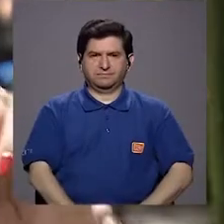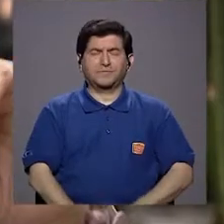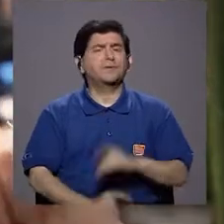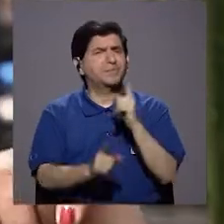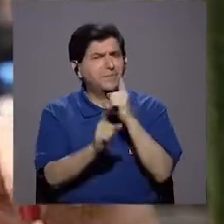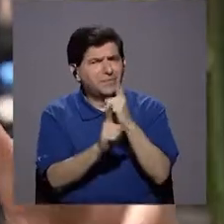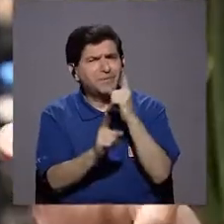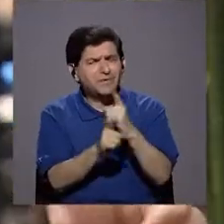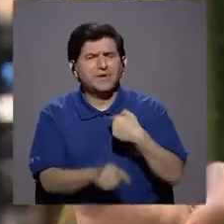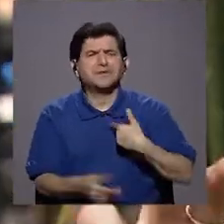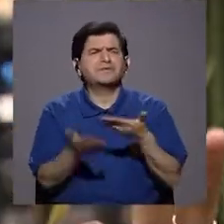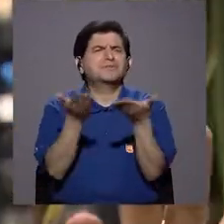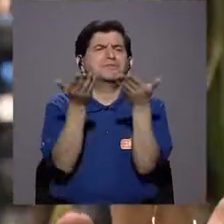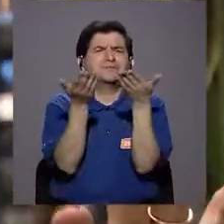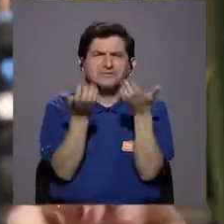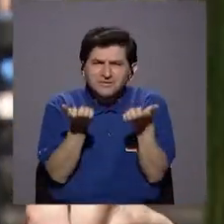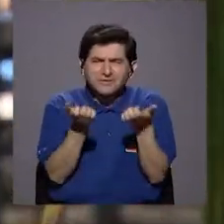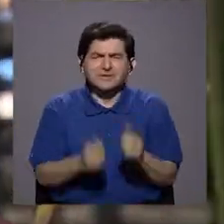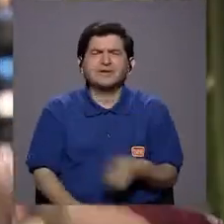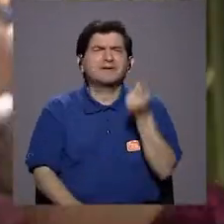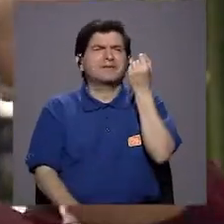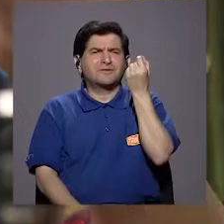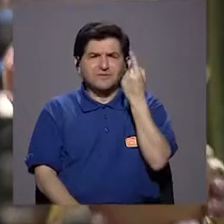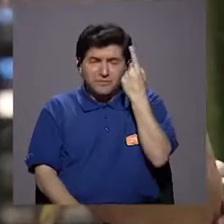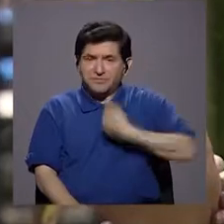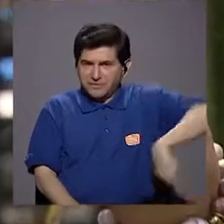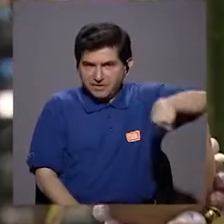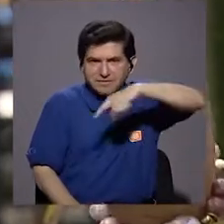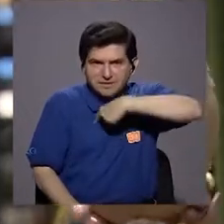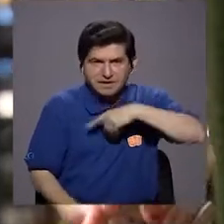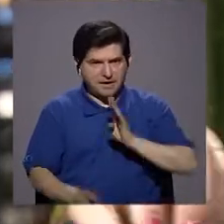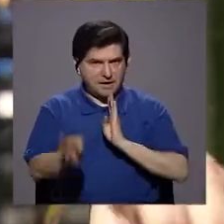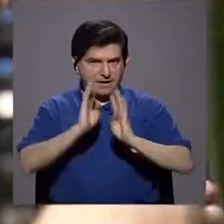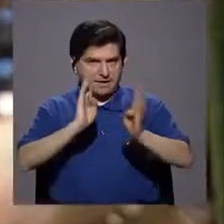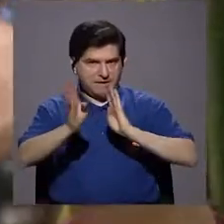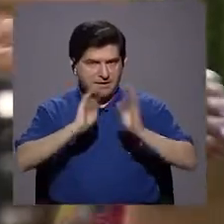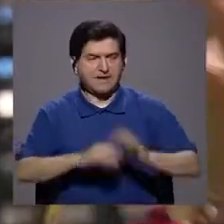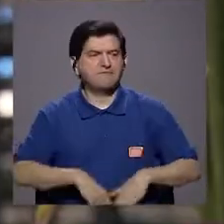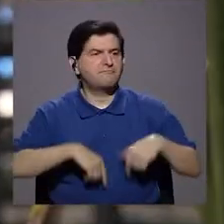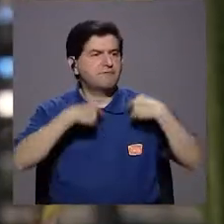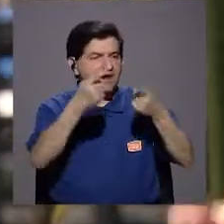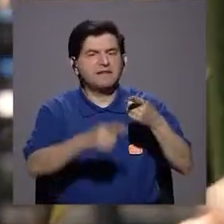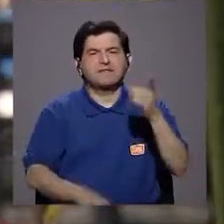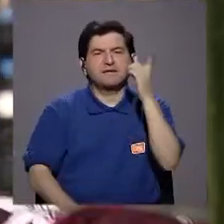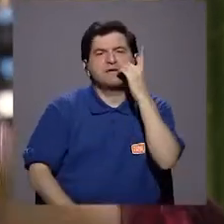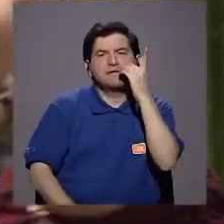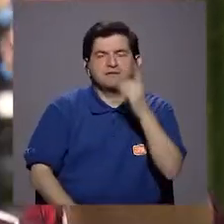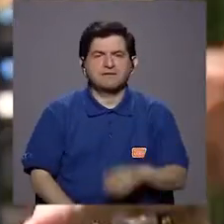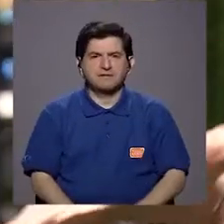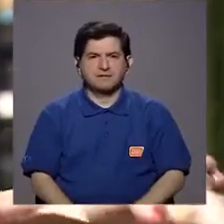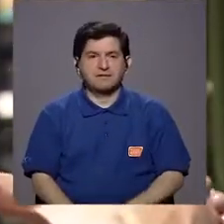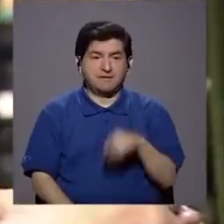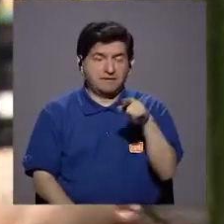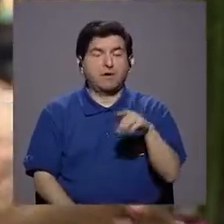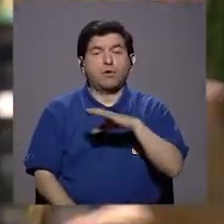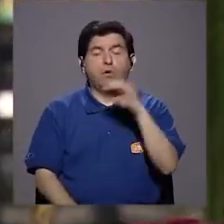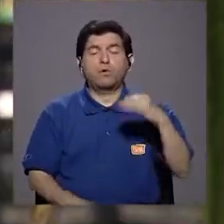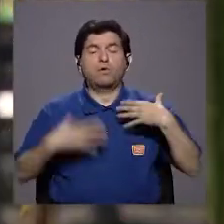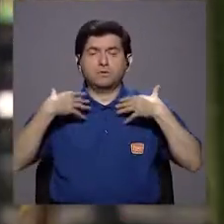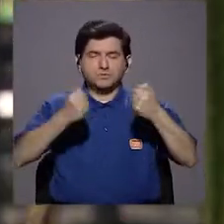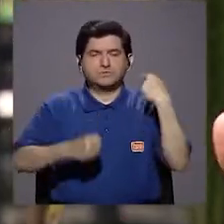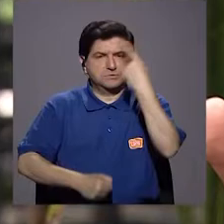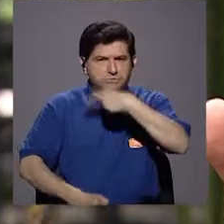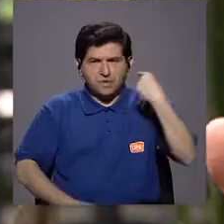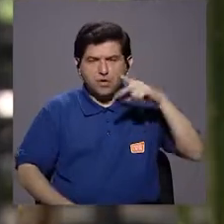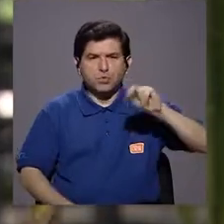exactamente. Yo quisiera que comprendamos que cuando hablamos, por ejemplo, de ir al odontólogo, de la odontología o de la salud